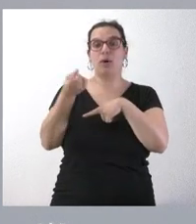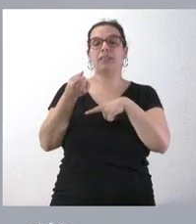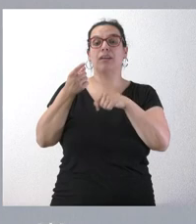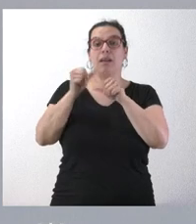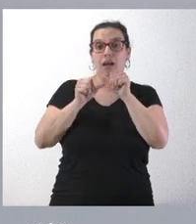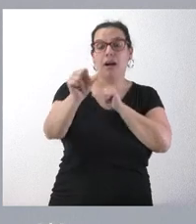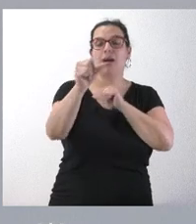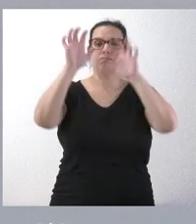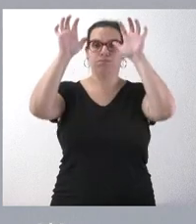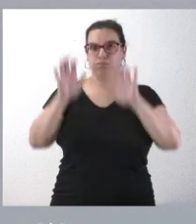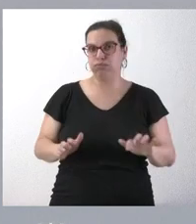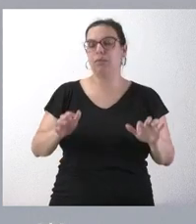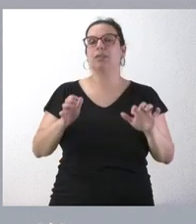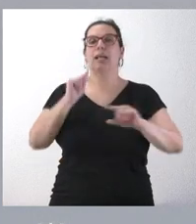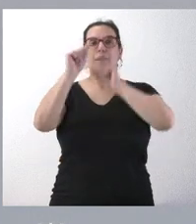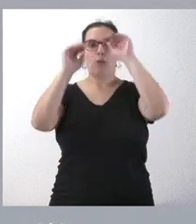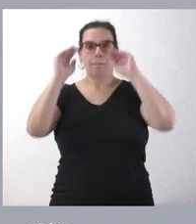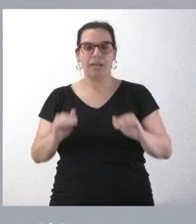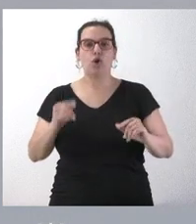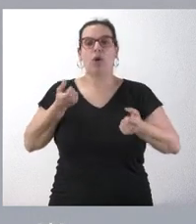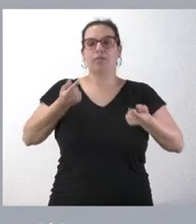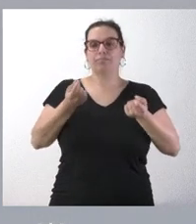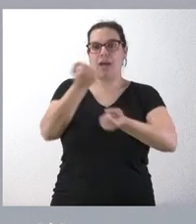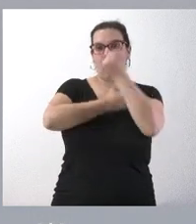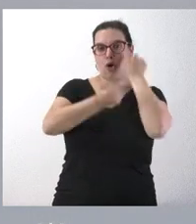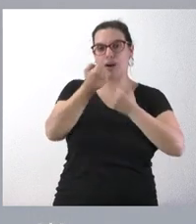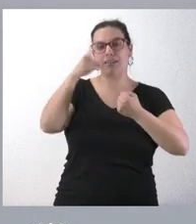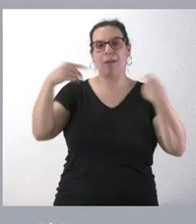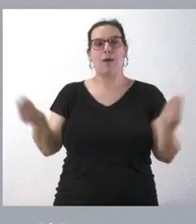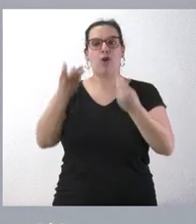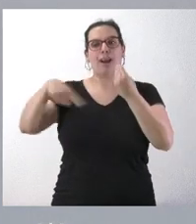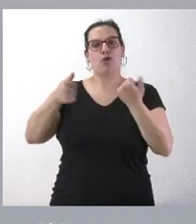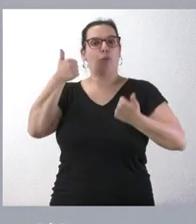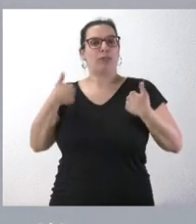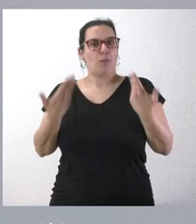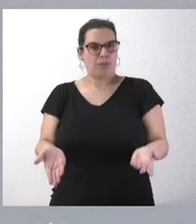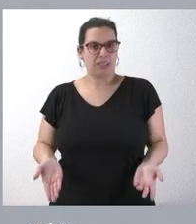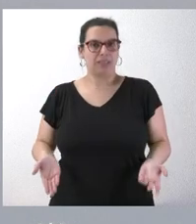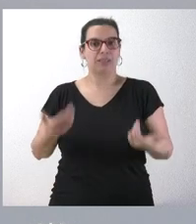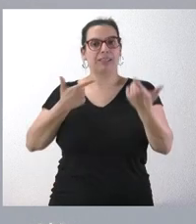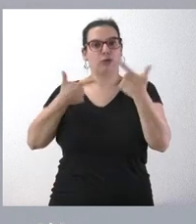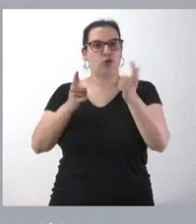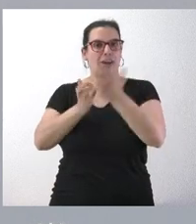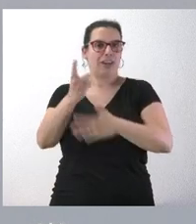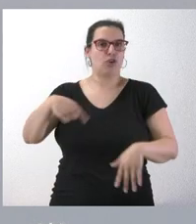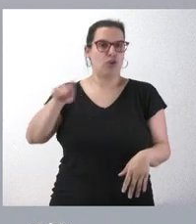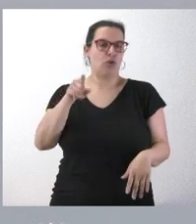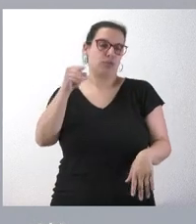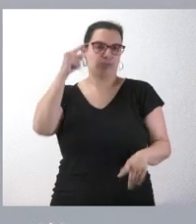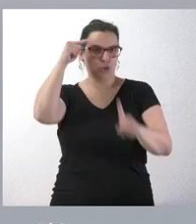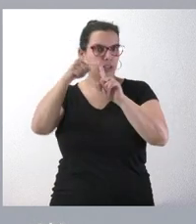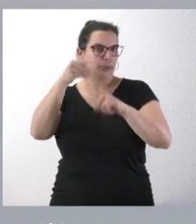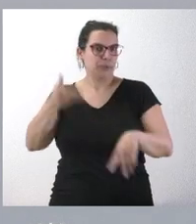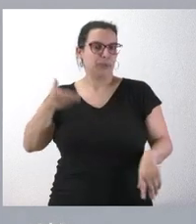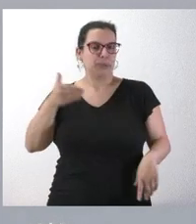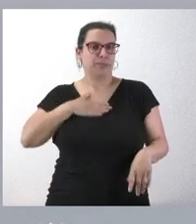CO2 y mejorar la competitividad del sector agrícola de nuestra comunidad autónoma, que sin lugar a dudas es uno de los elementos esenciales de